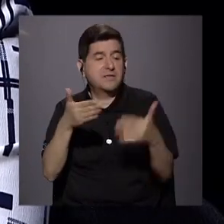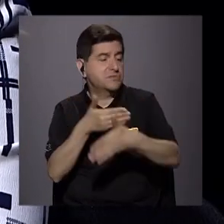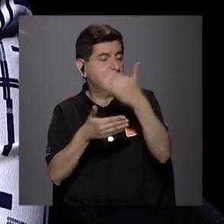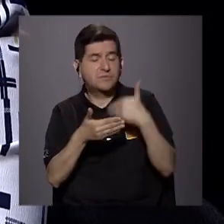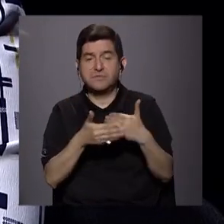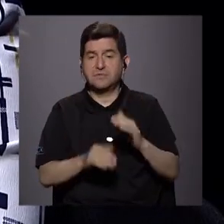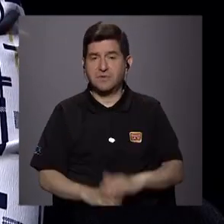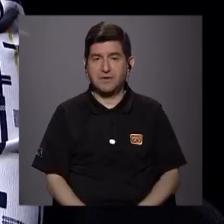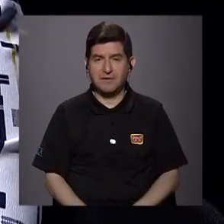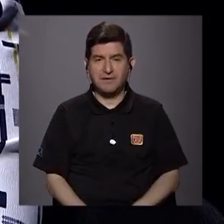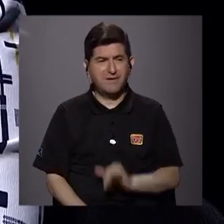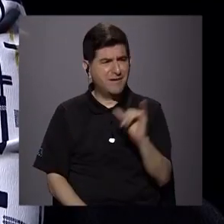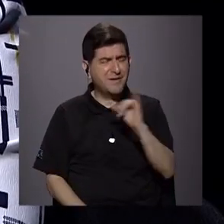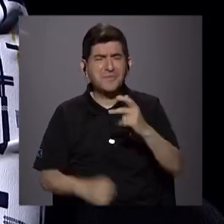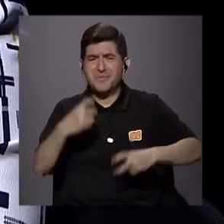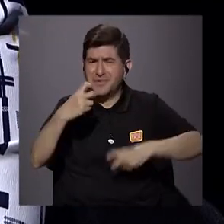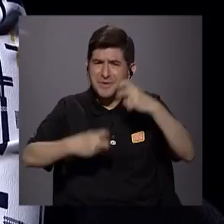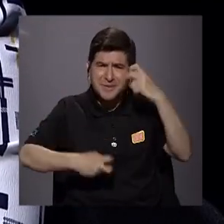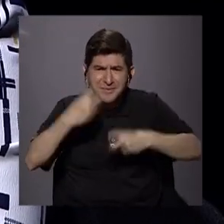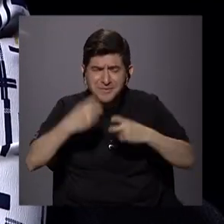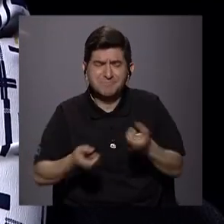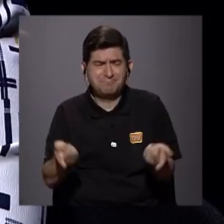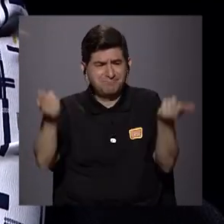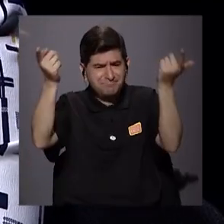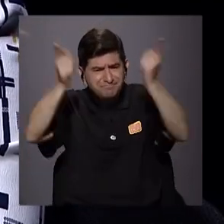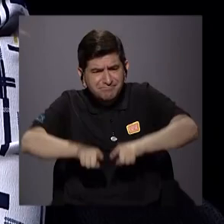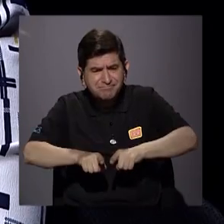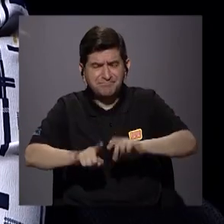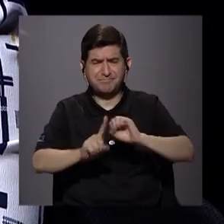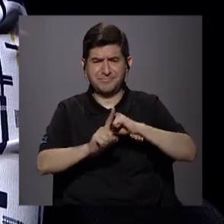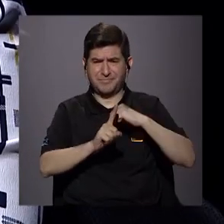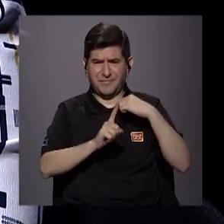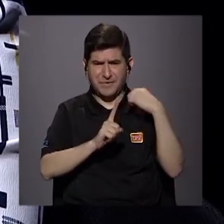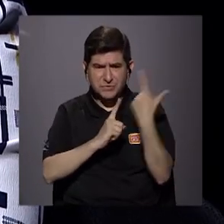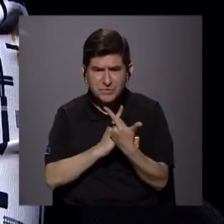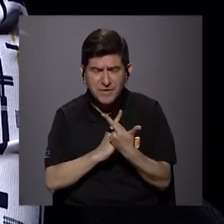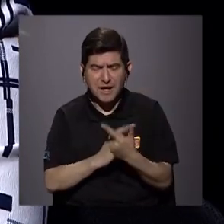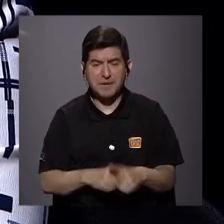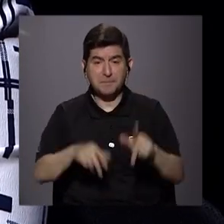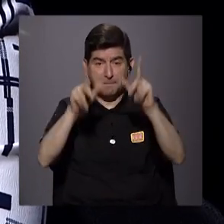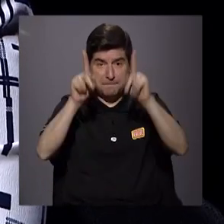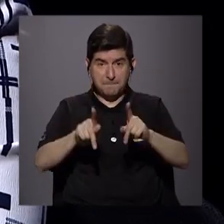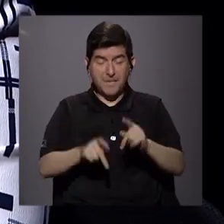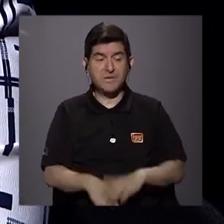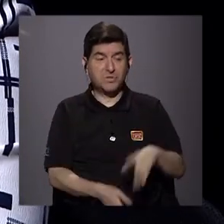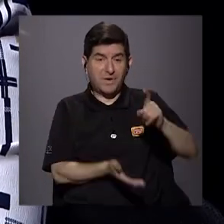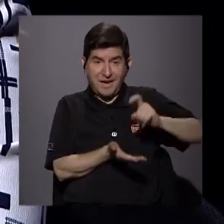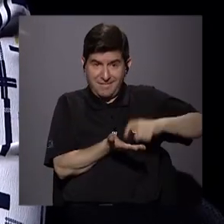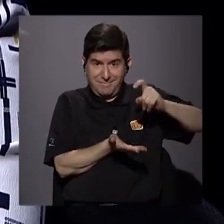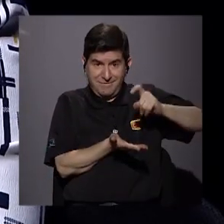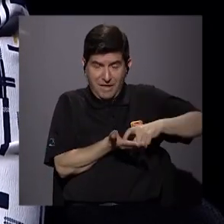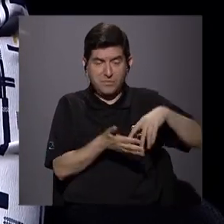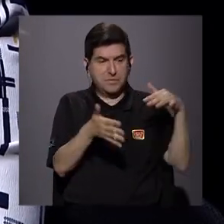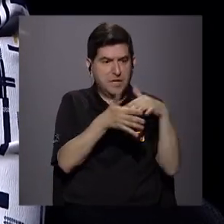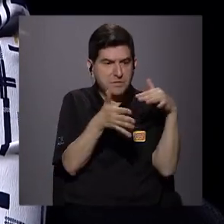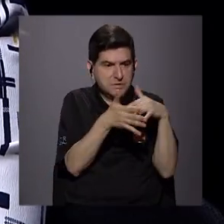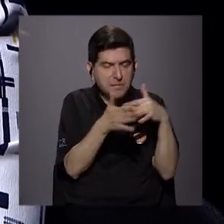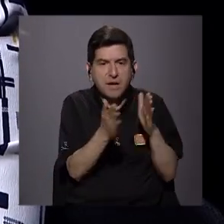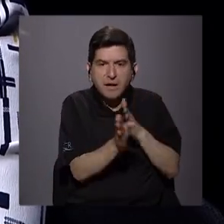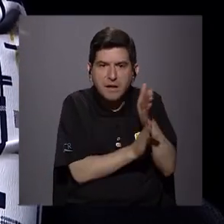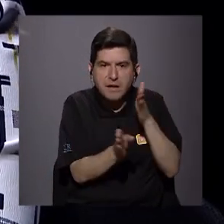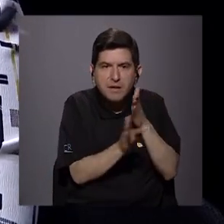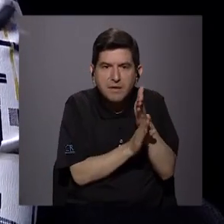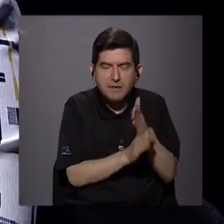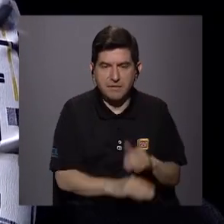¿verdad? Entonces también ahí hay un problema que se está generando socialmente, que muchas personas incluso se están endeudando para poder estudiar una carrera. es.